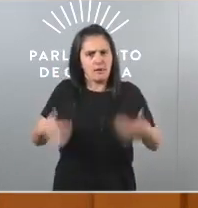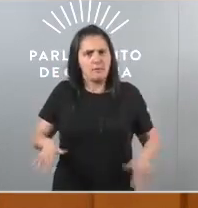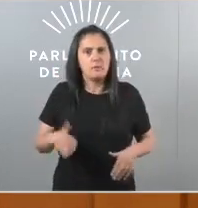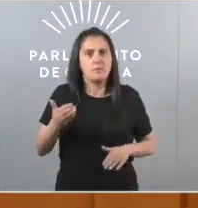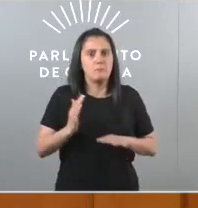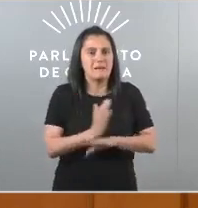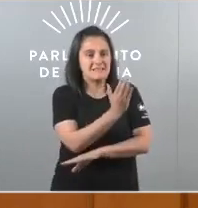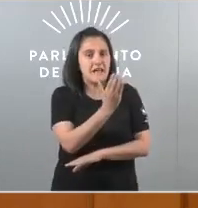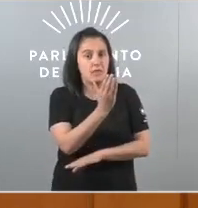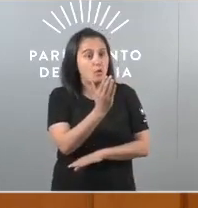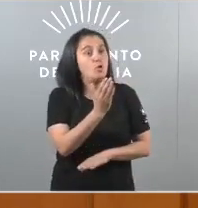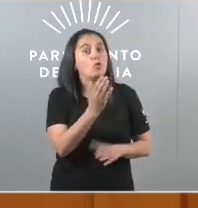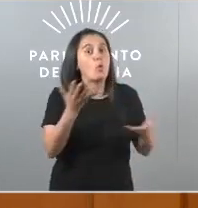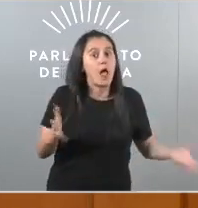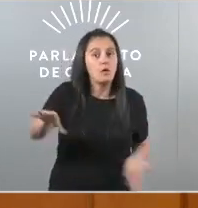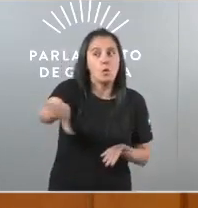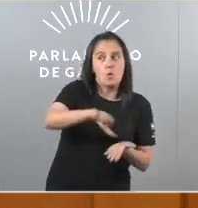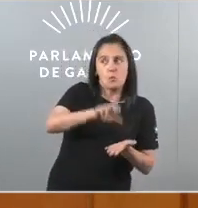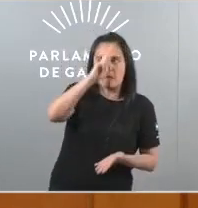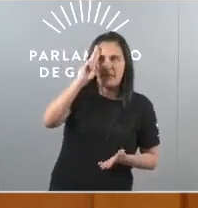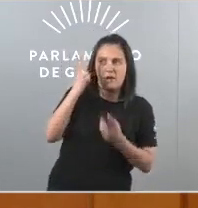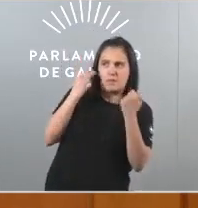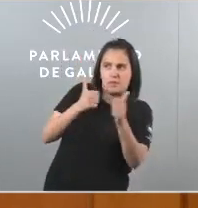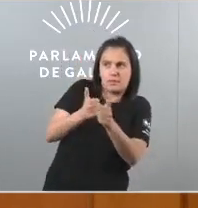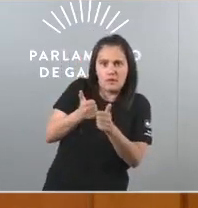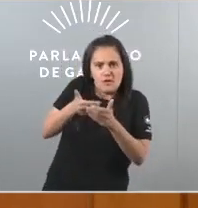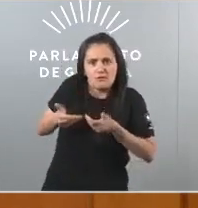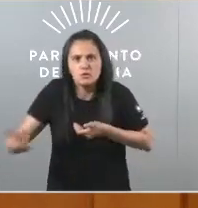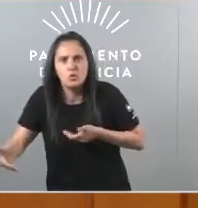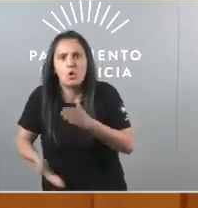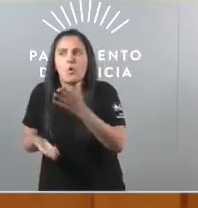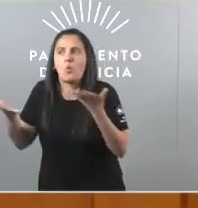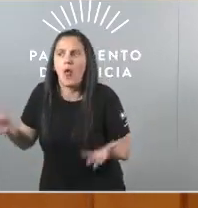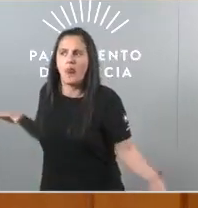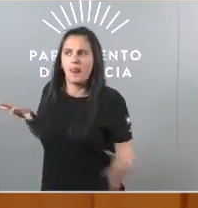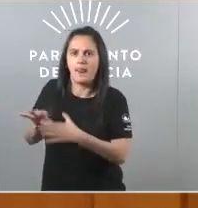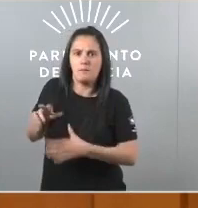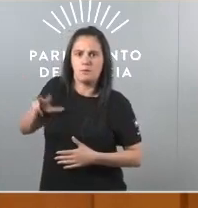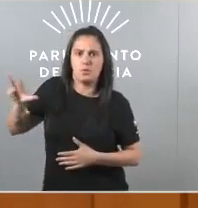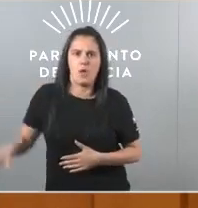pasado é o centralismo madrileño o futuro o atlantismo galego